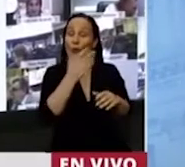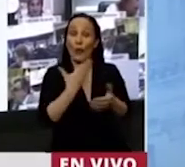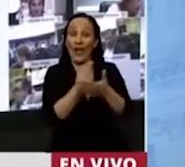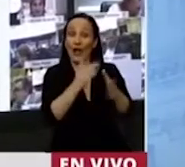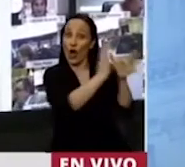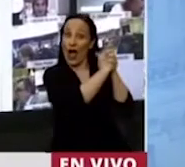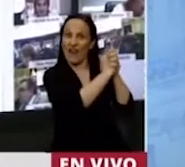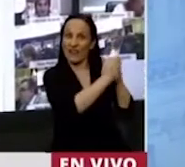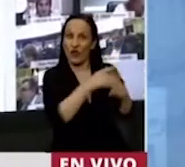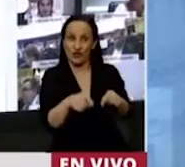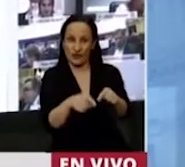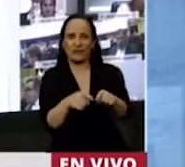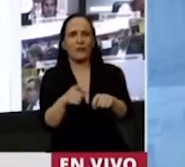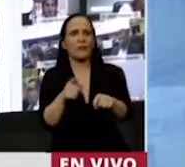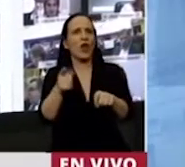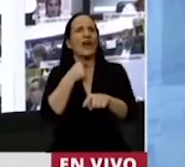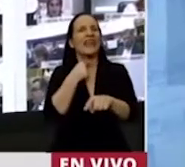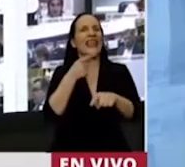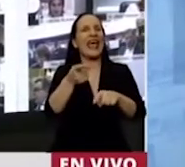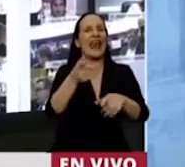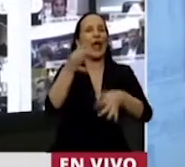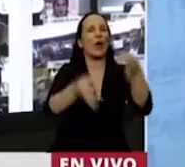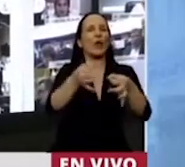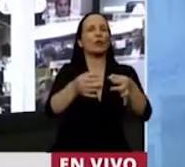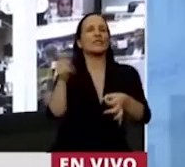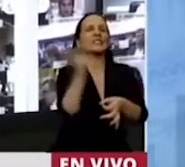querían ser juzgados por el Código de Justicia Militar.